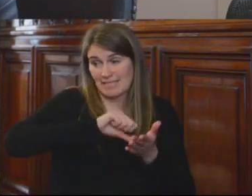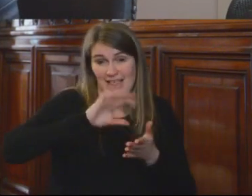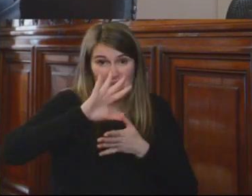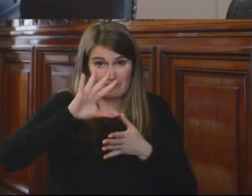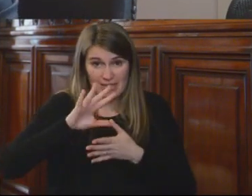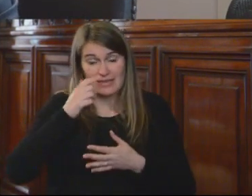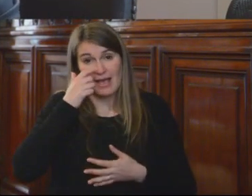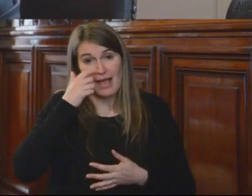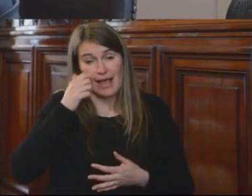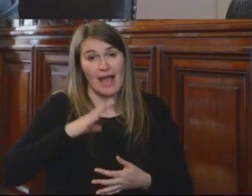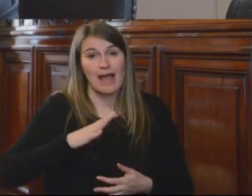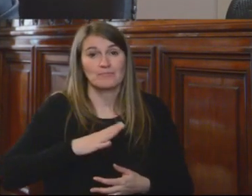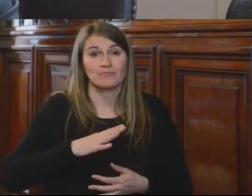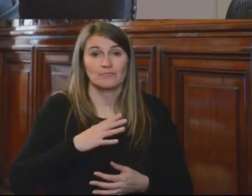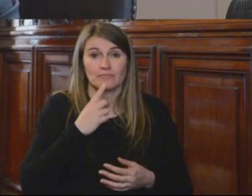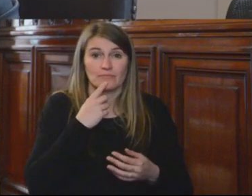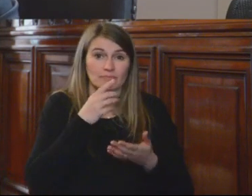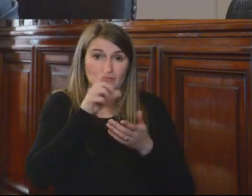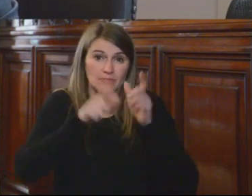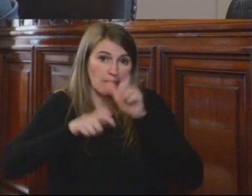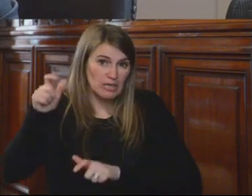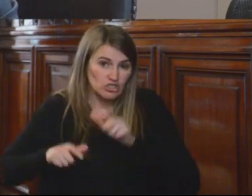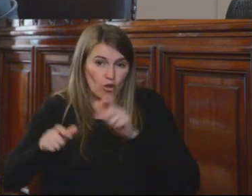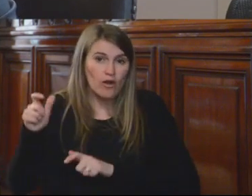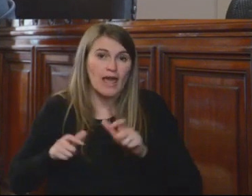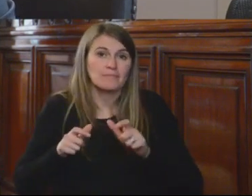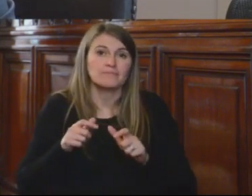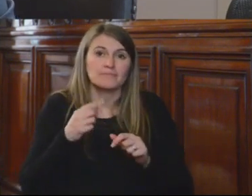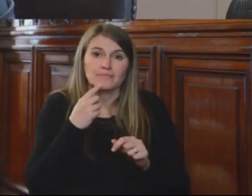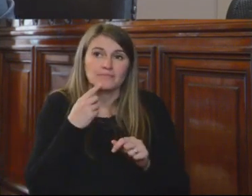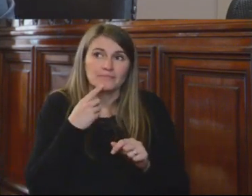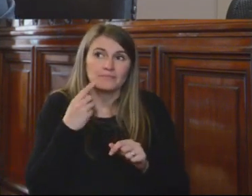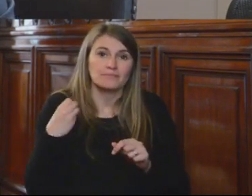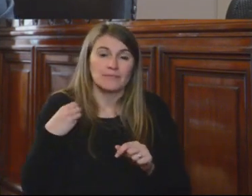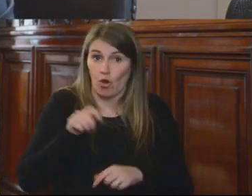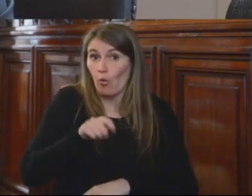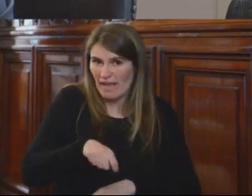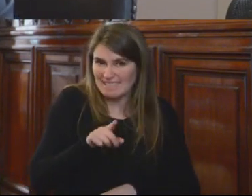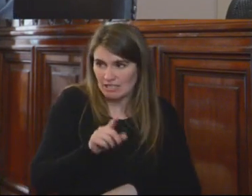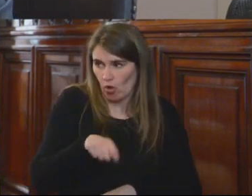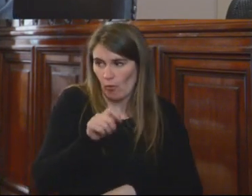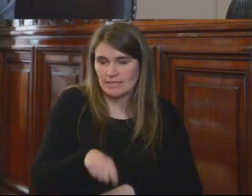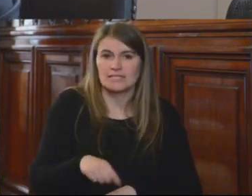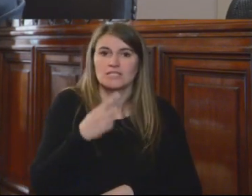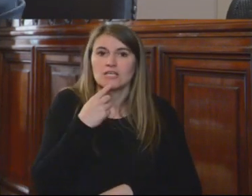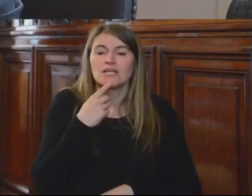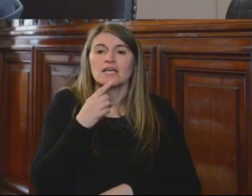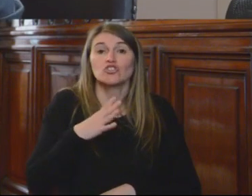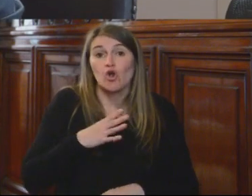operadoras y operadores de justicia y en este sentido quisiera poner a la disposición